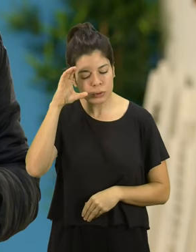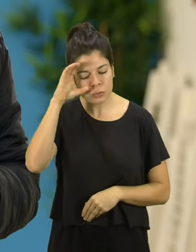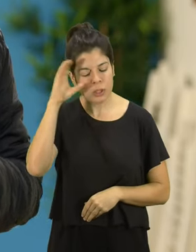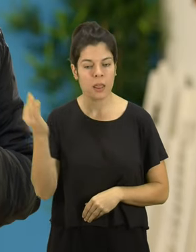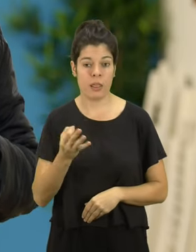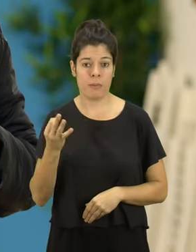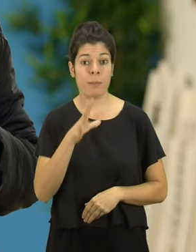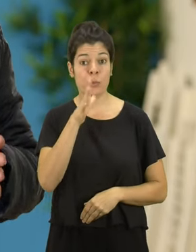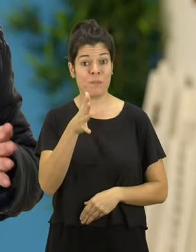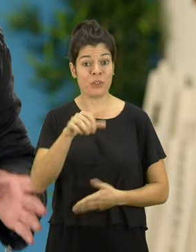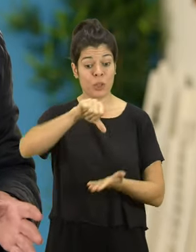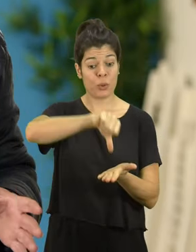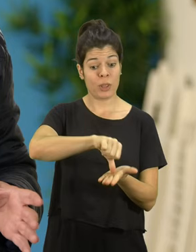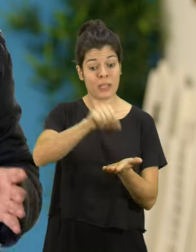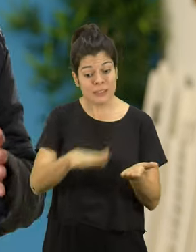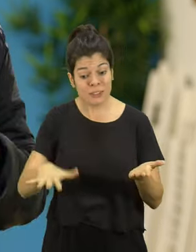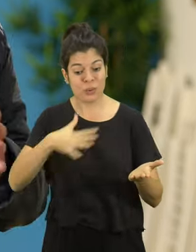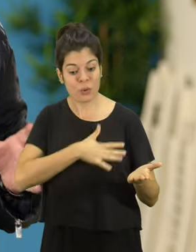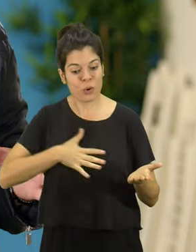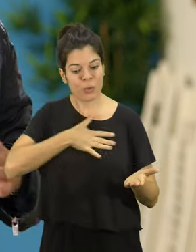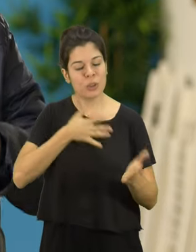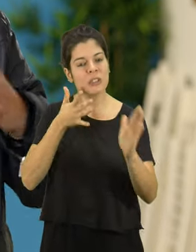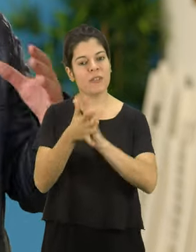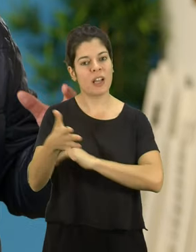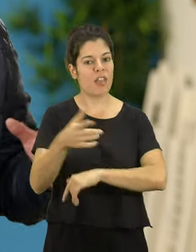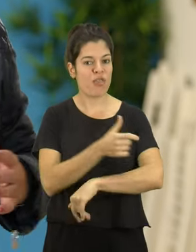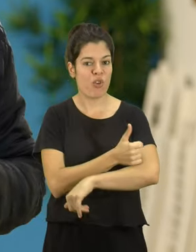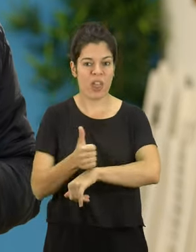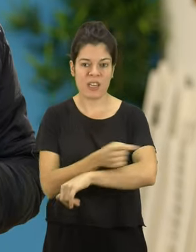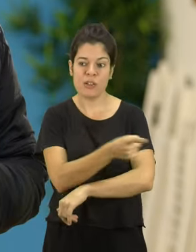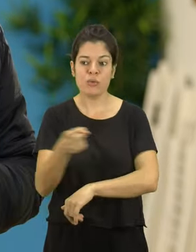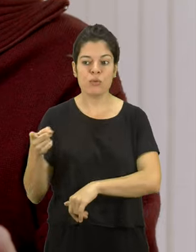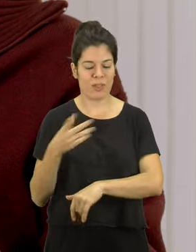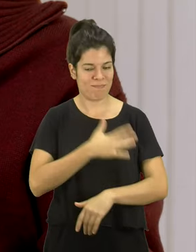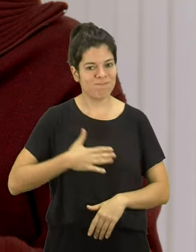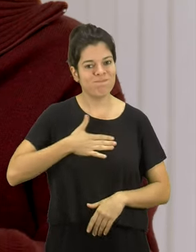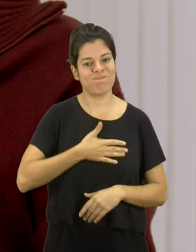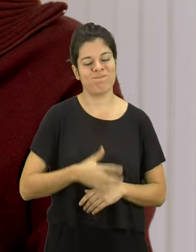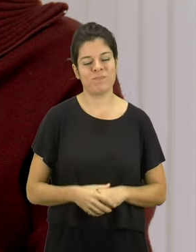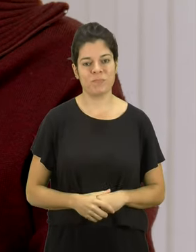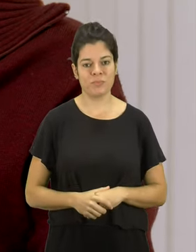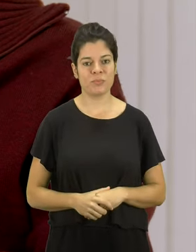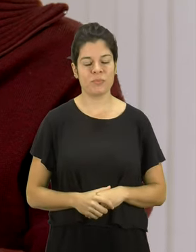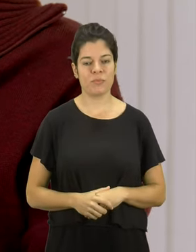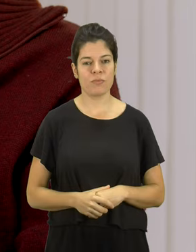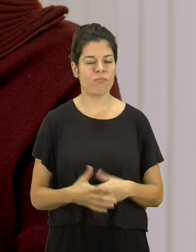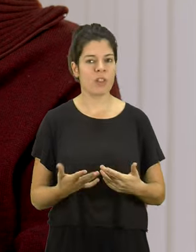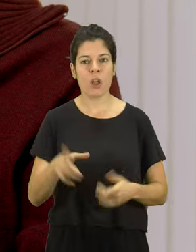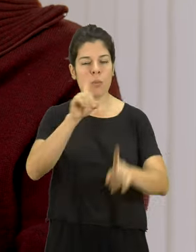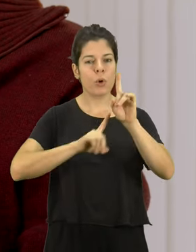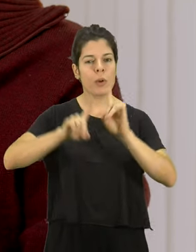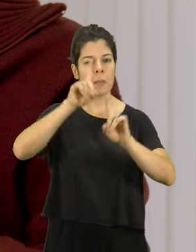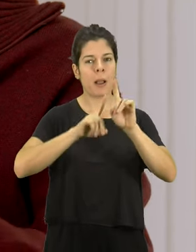niños y niñas, porque una ciudad amigable con la infancia es una ciudad amigable para toda la ciudadanía. En ese problema de